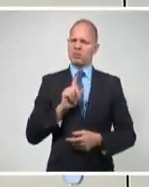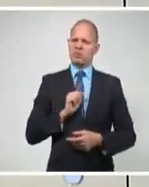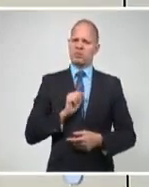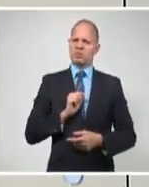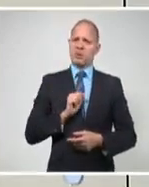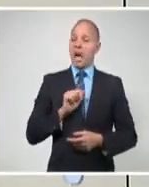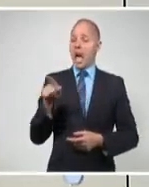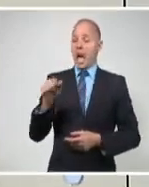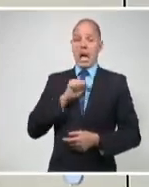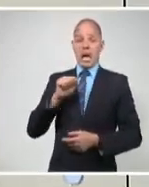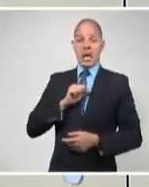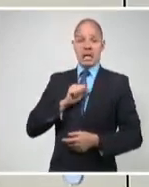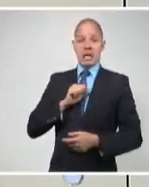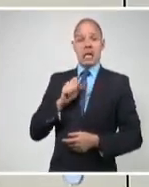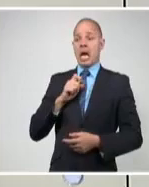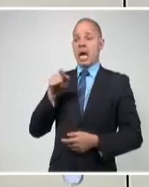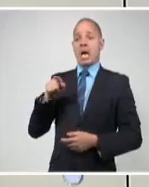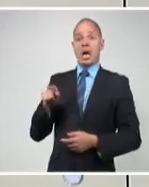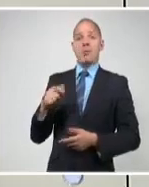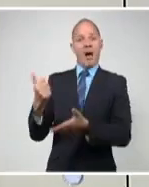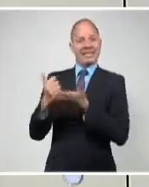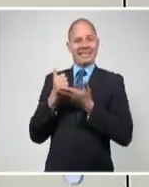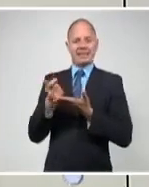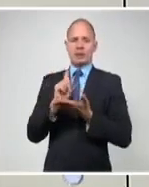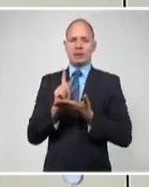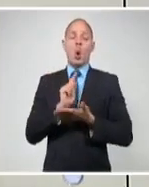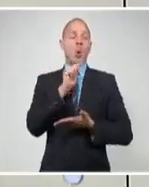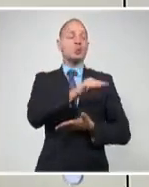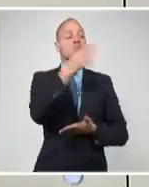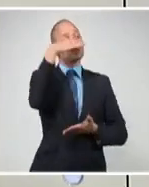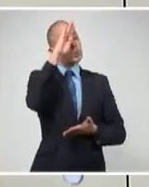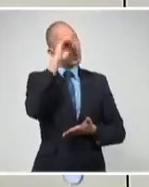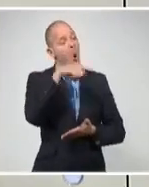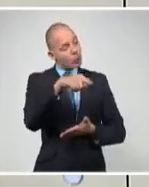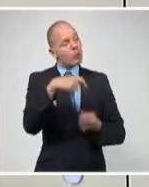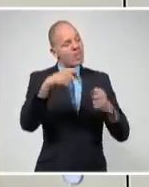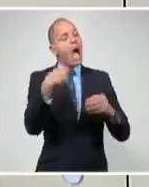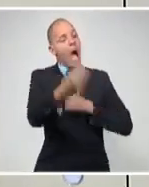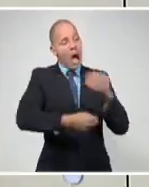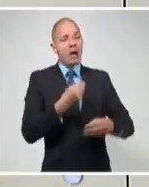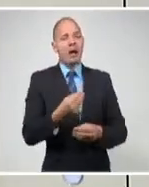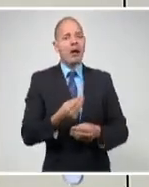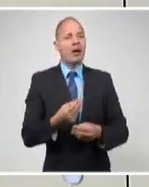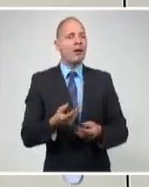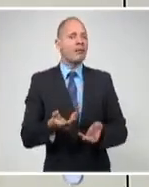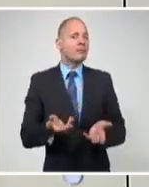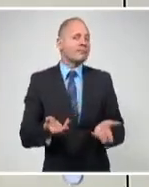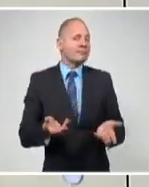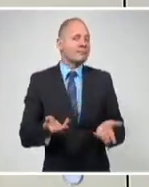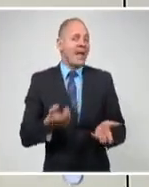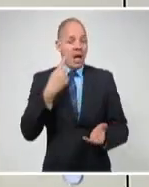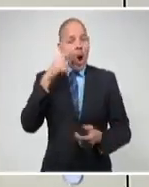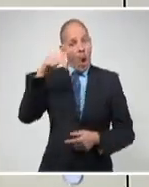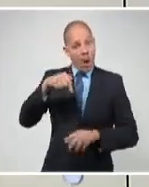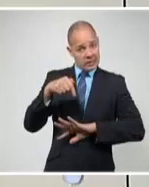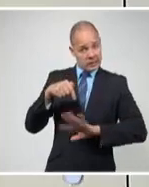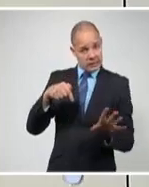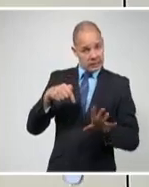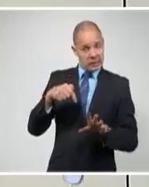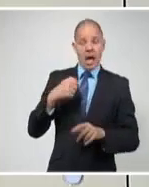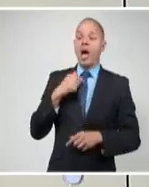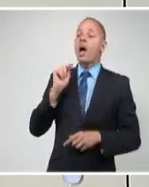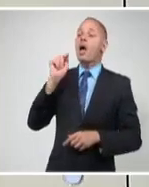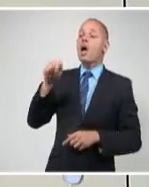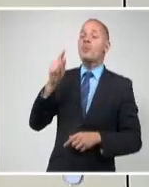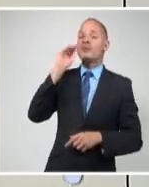demuestra de buena voluntad. Será el primer día de Biden, hoy, como presidente, pero no es el primer día de Cuba con un